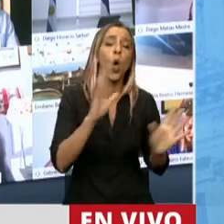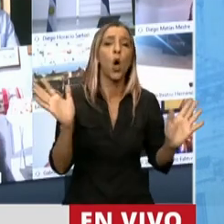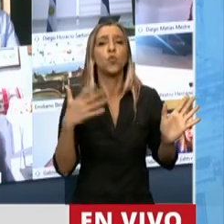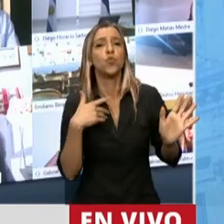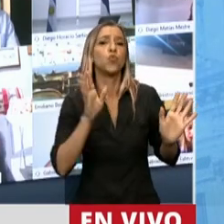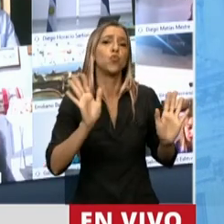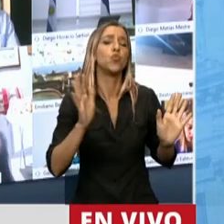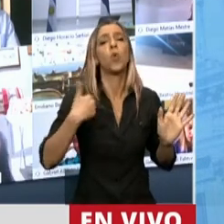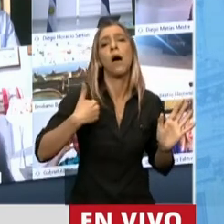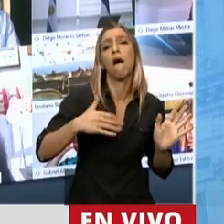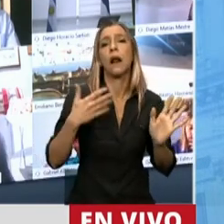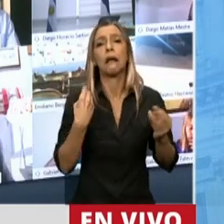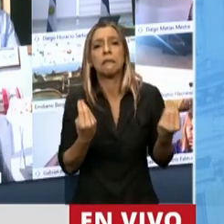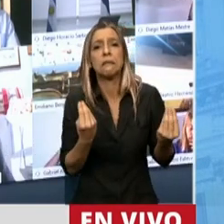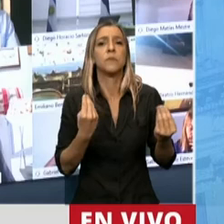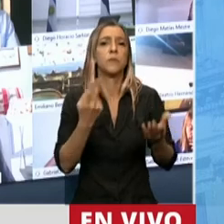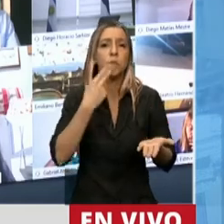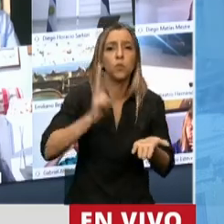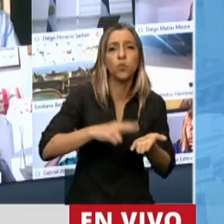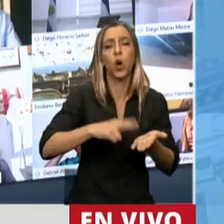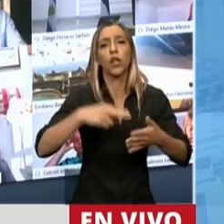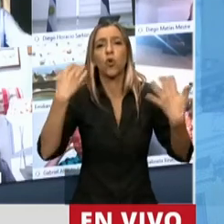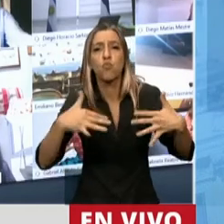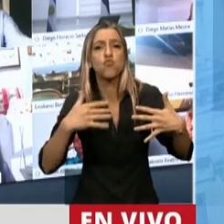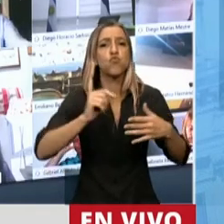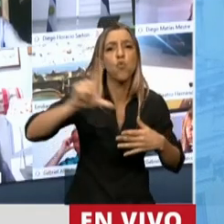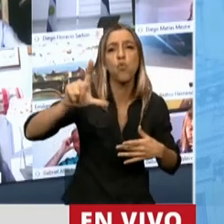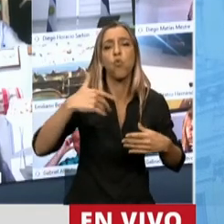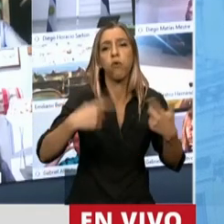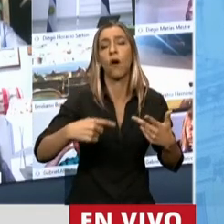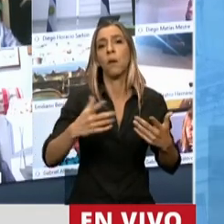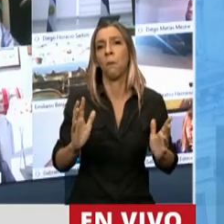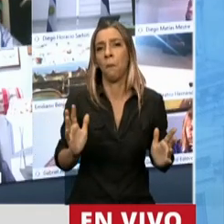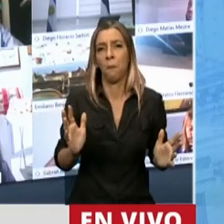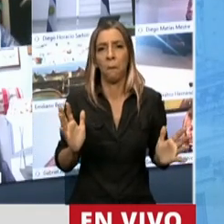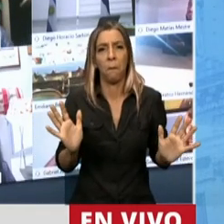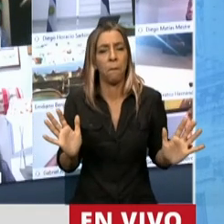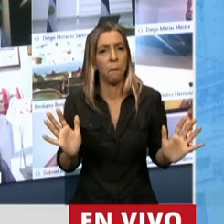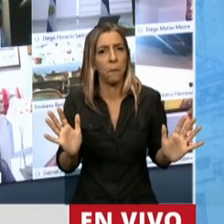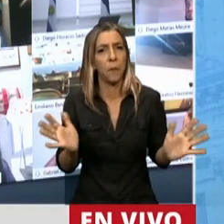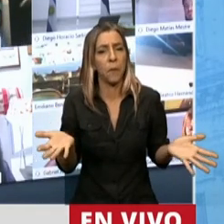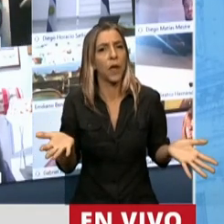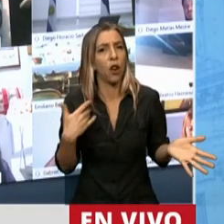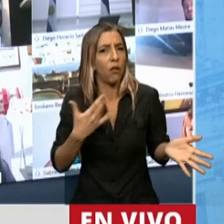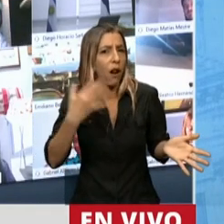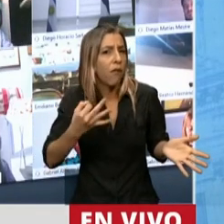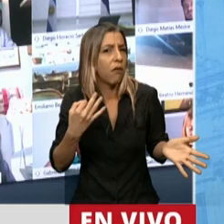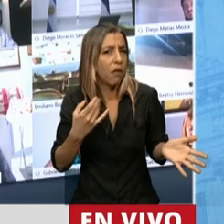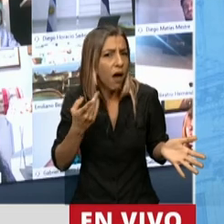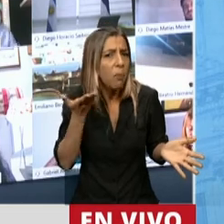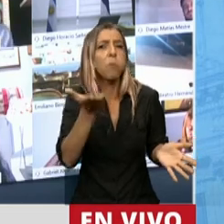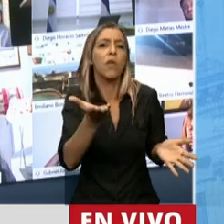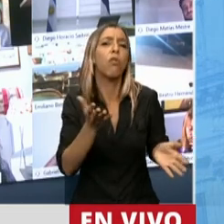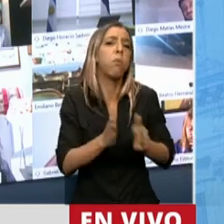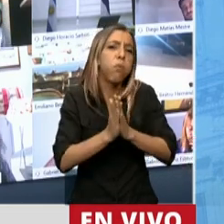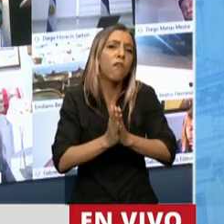Argentina la presión tributaria los asfixia, que lean el informe que hoy